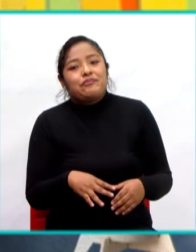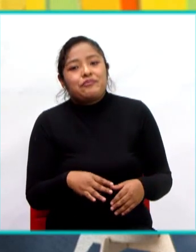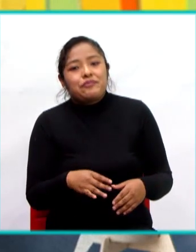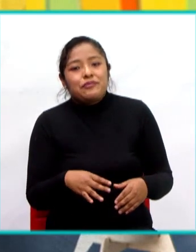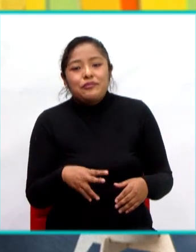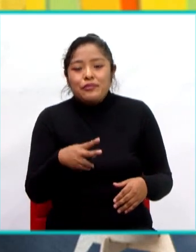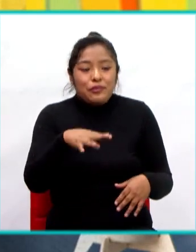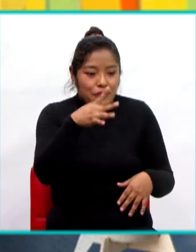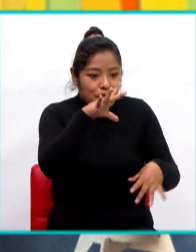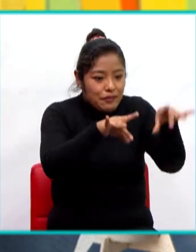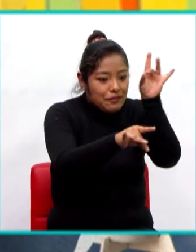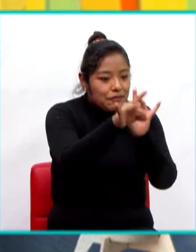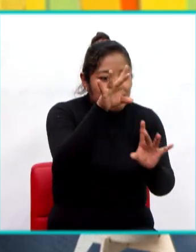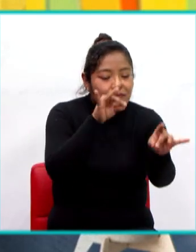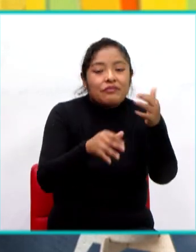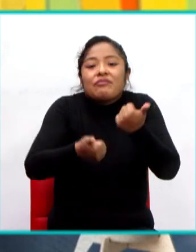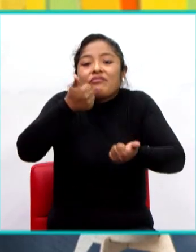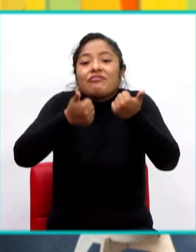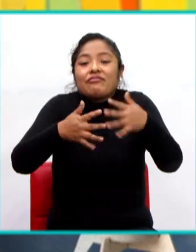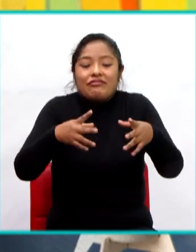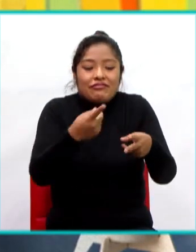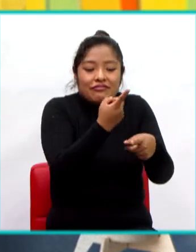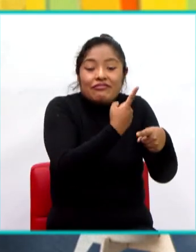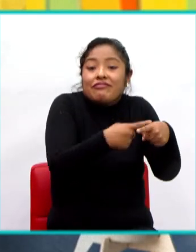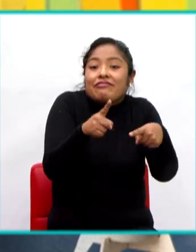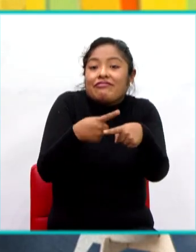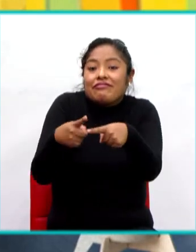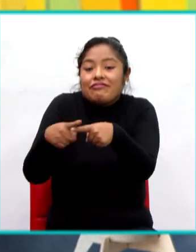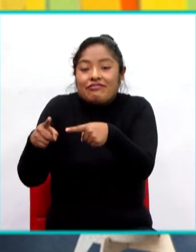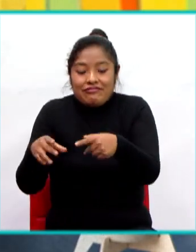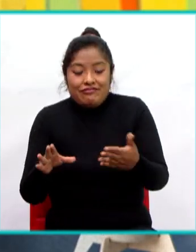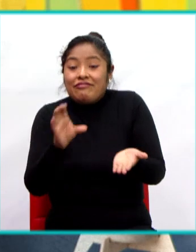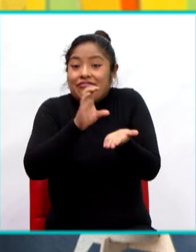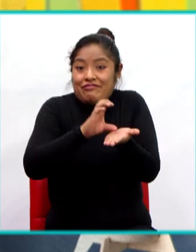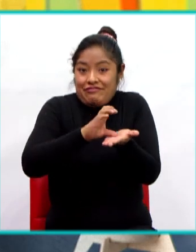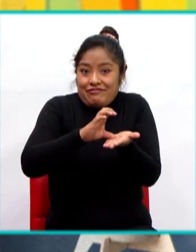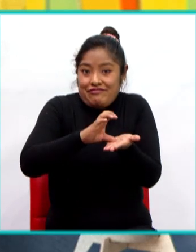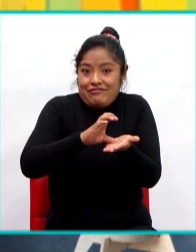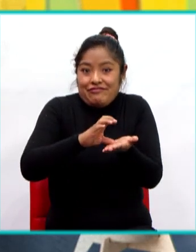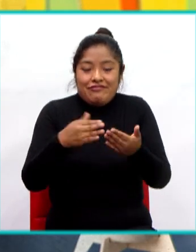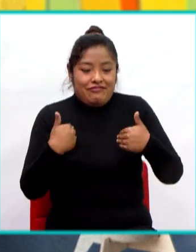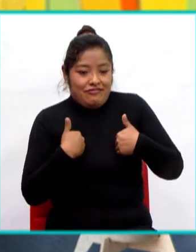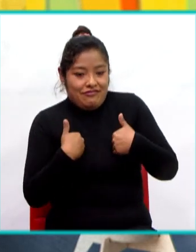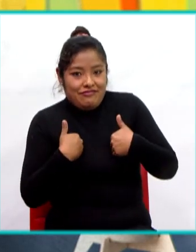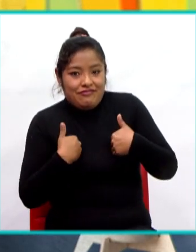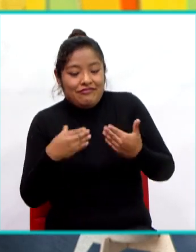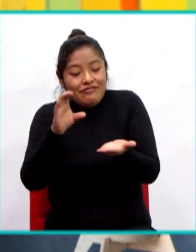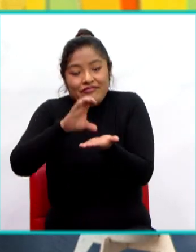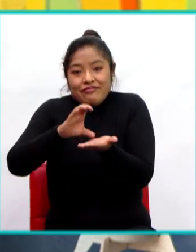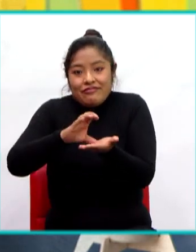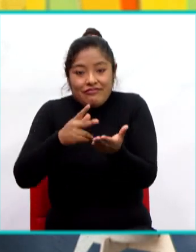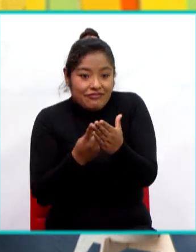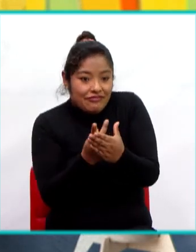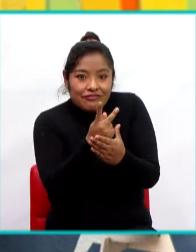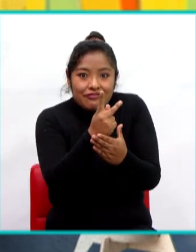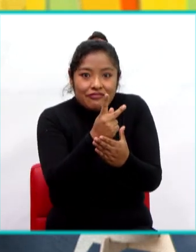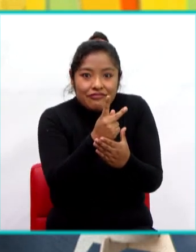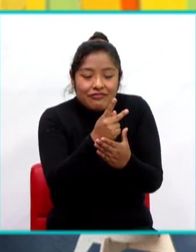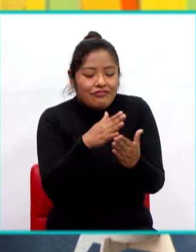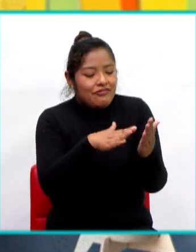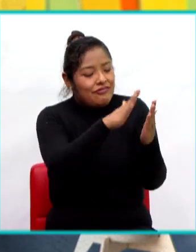diferencias que existen. Si bien la célula vegetal tiene pared celular, la célula animal no.